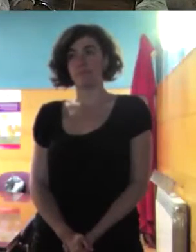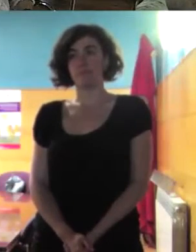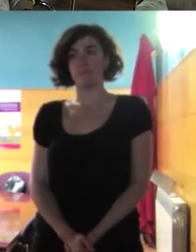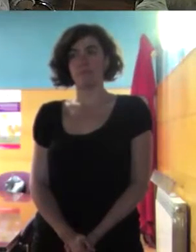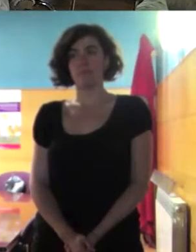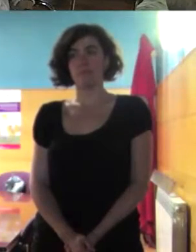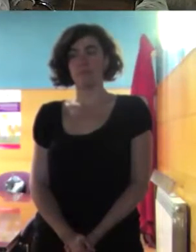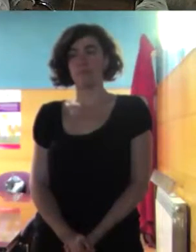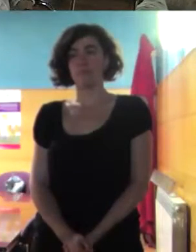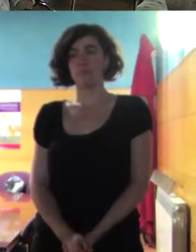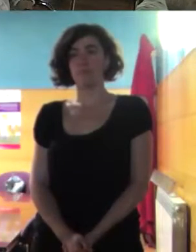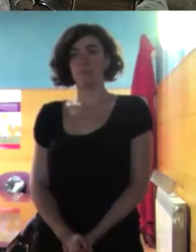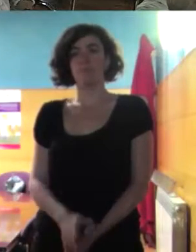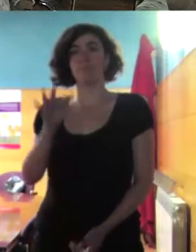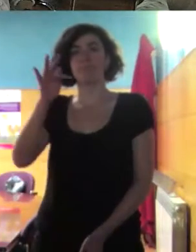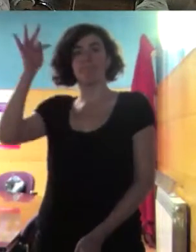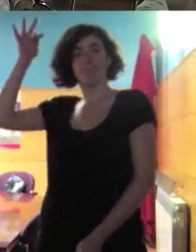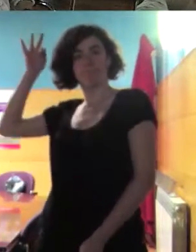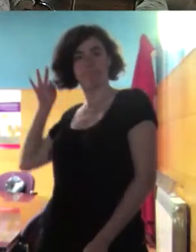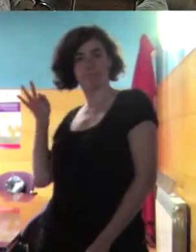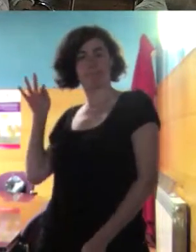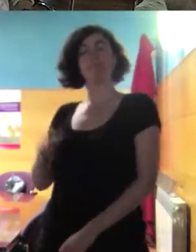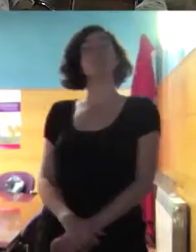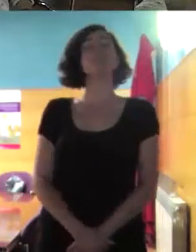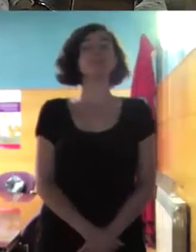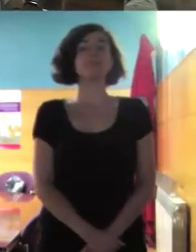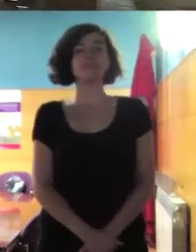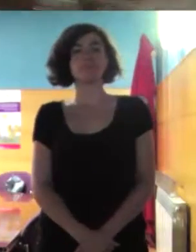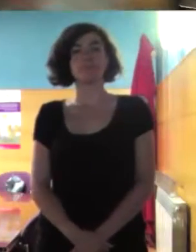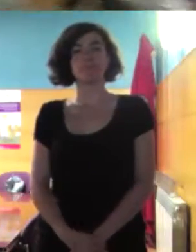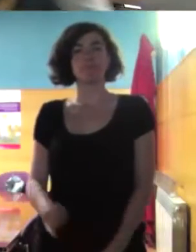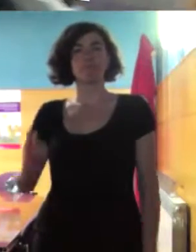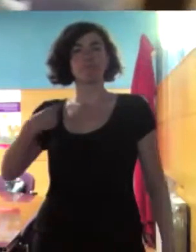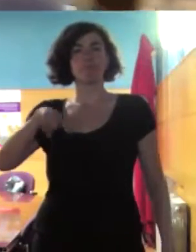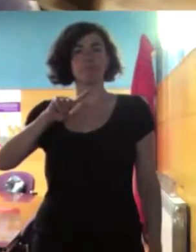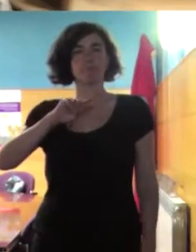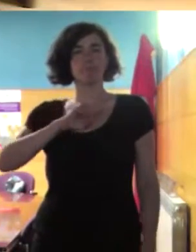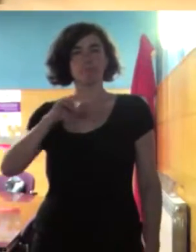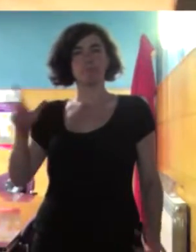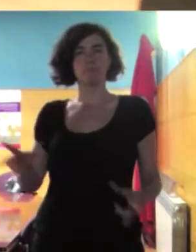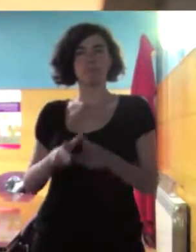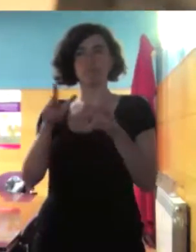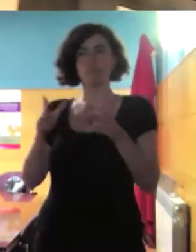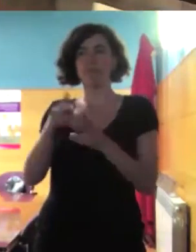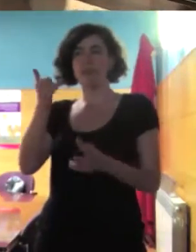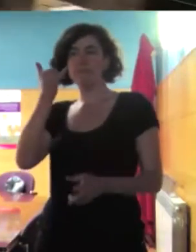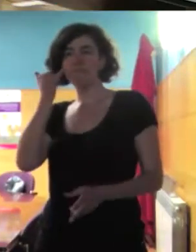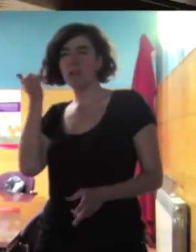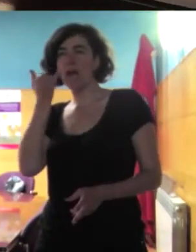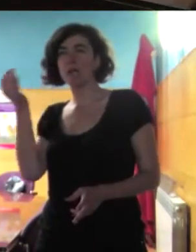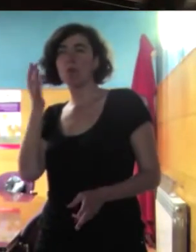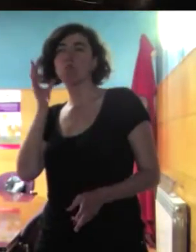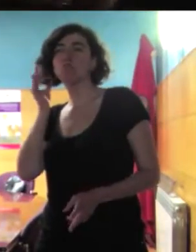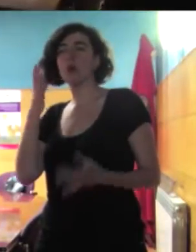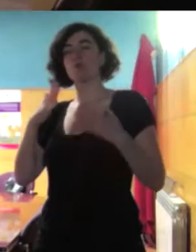pero bueno también es verdad que nos fijamos mucho en esta sociedad en las indumentarias de las mujeres